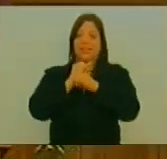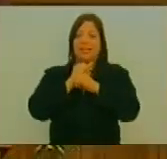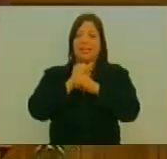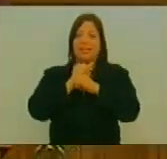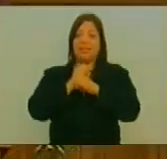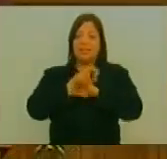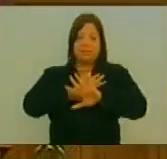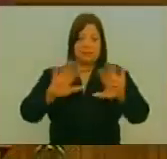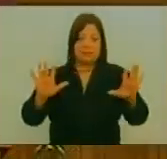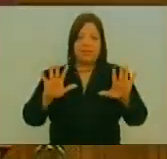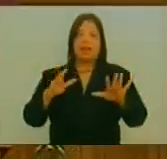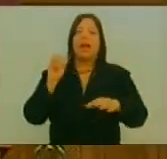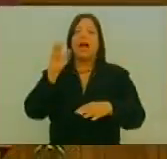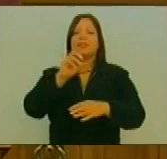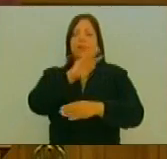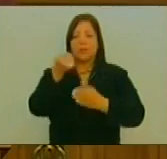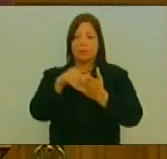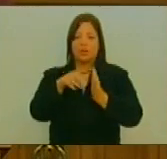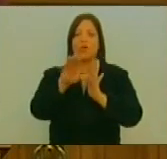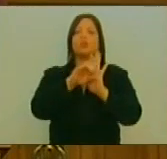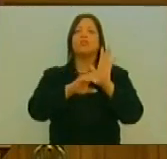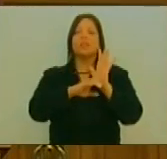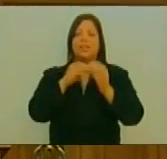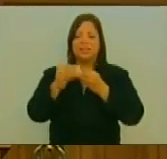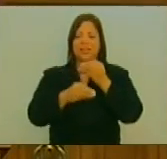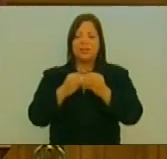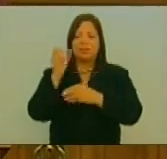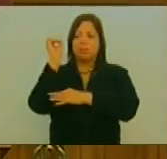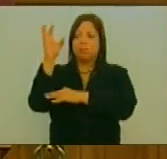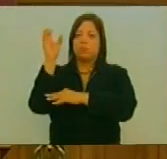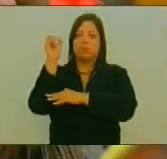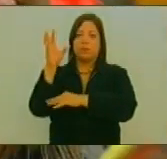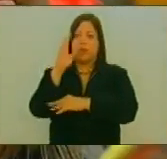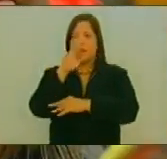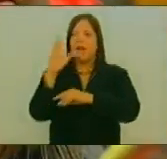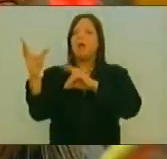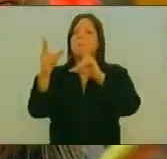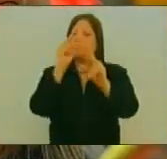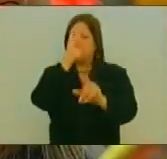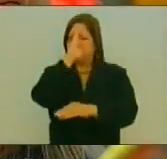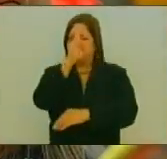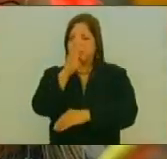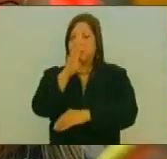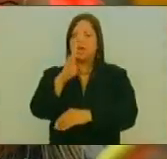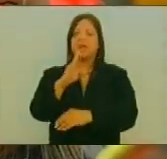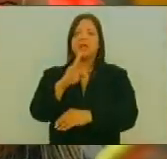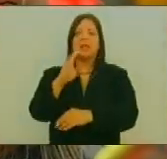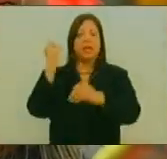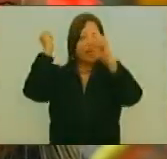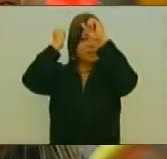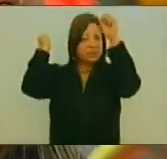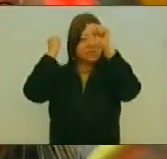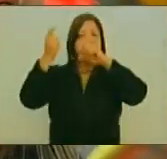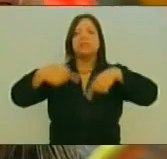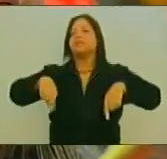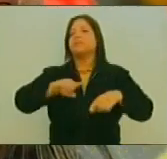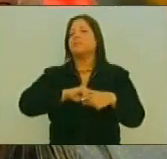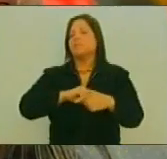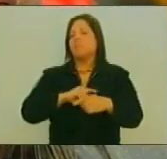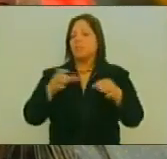Internacionales De Esta Asamblea Constituyente Participación Directa También De La Cancillería Del